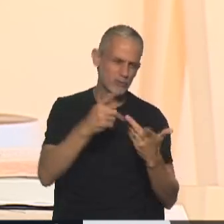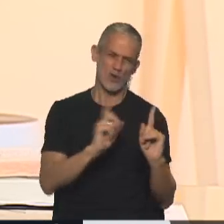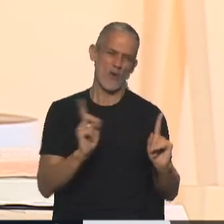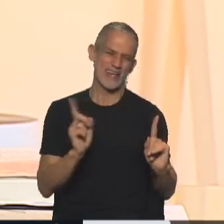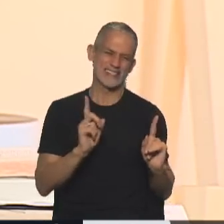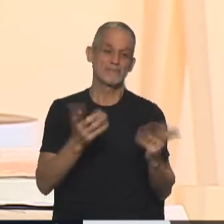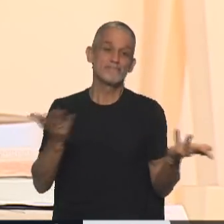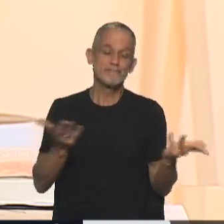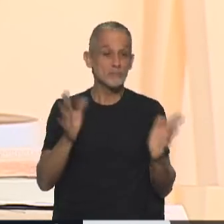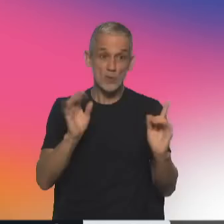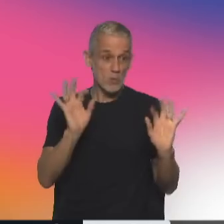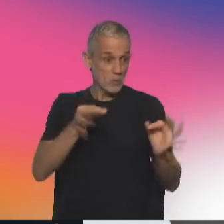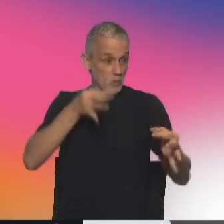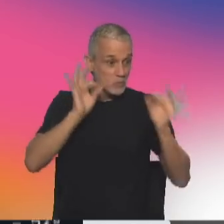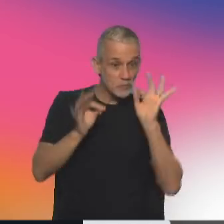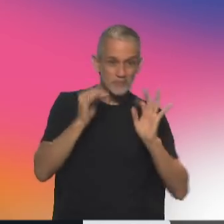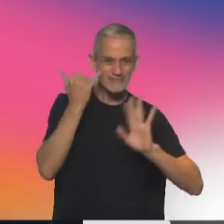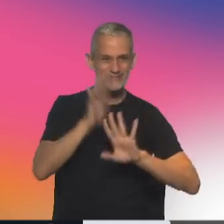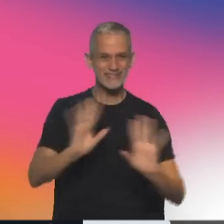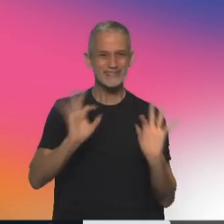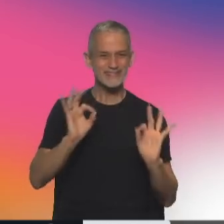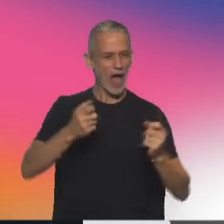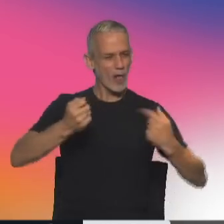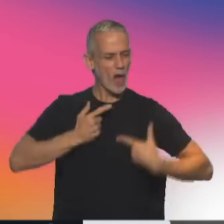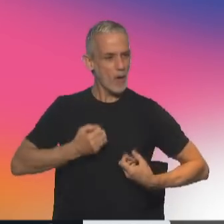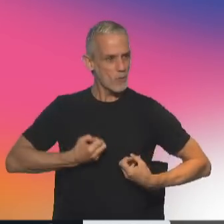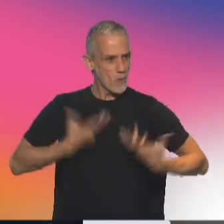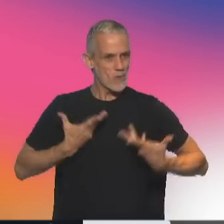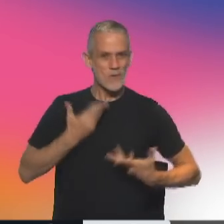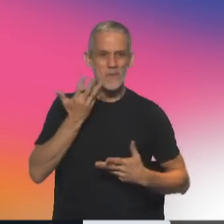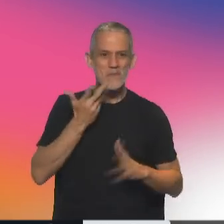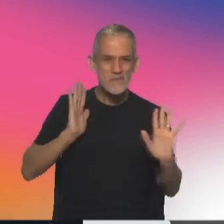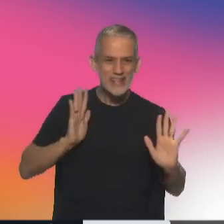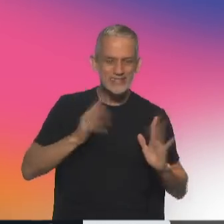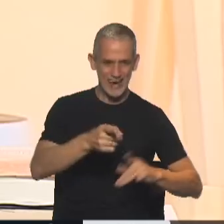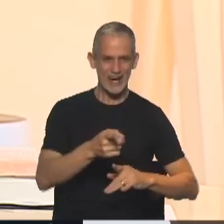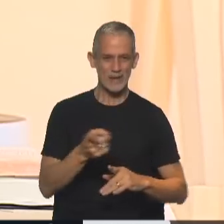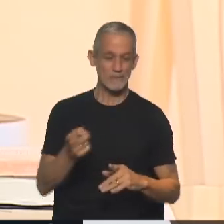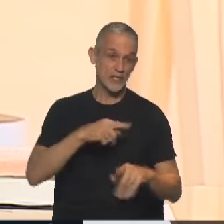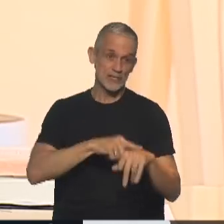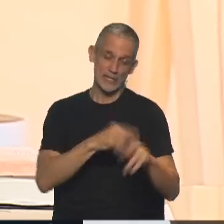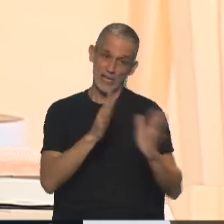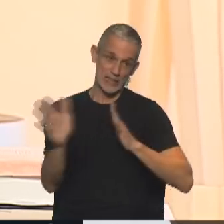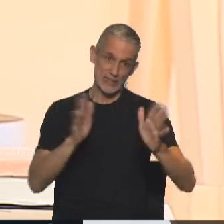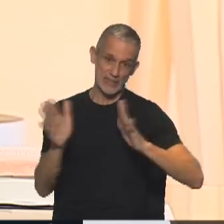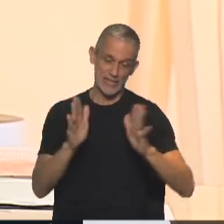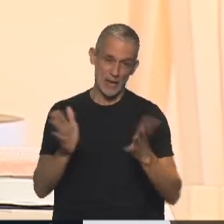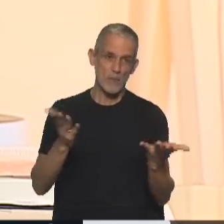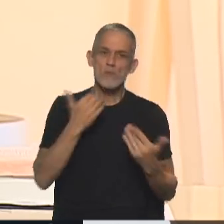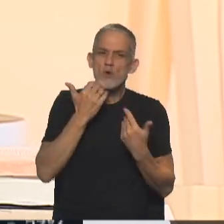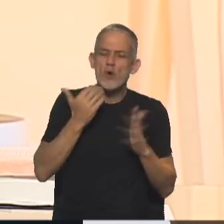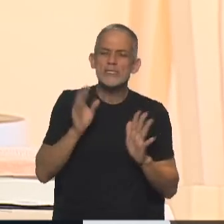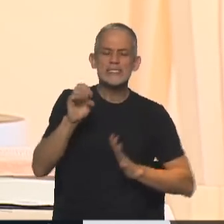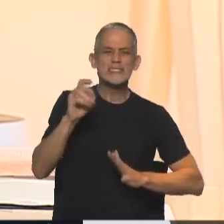simplemente eso y eso ya tiene un componente de placer. Son tiempos en los que estamos, ni sé si podemos